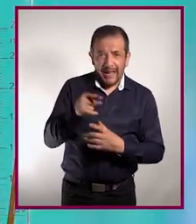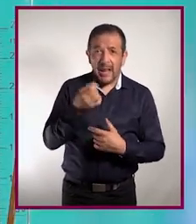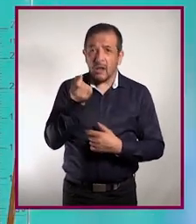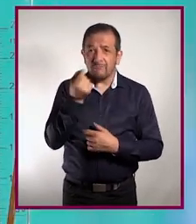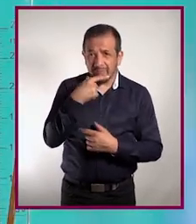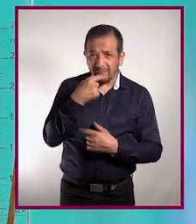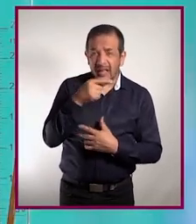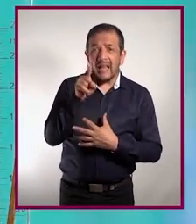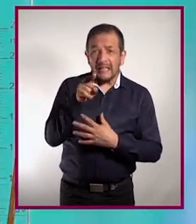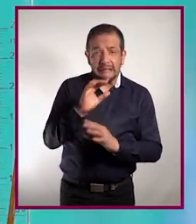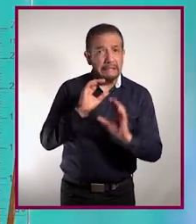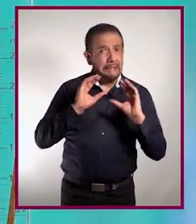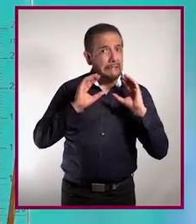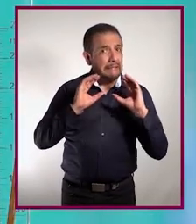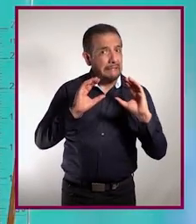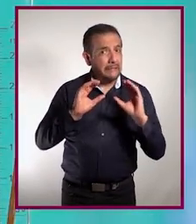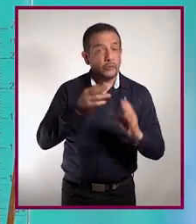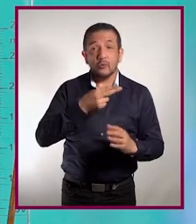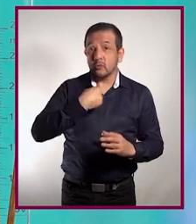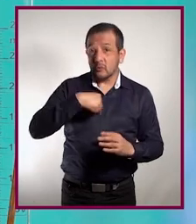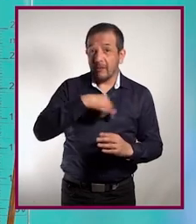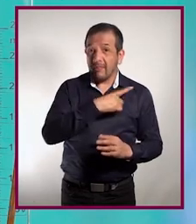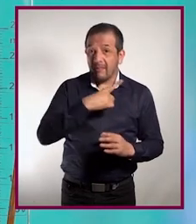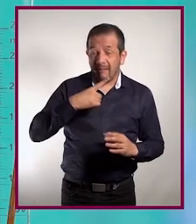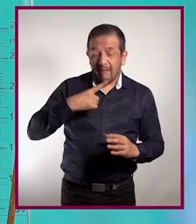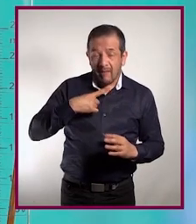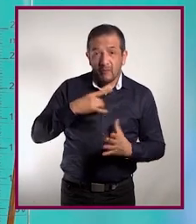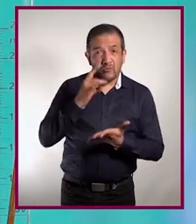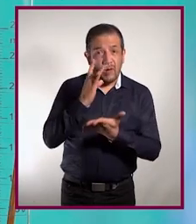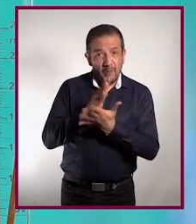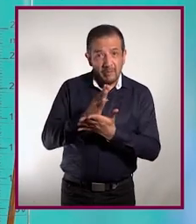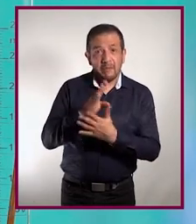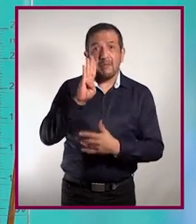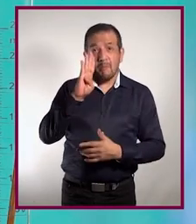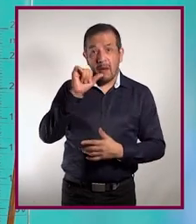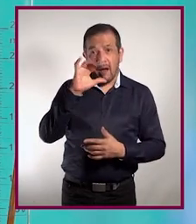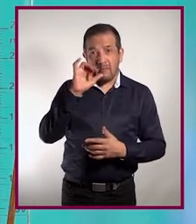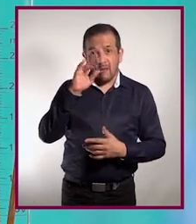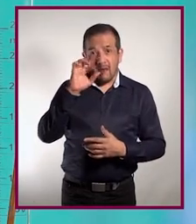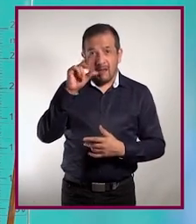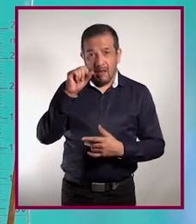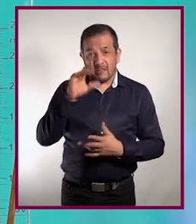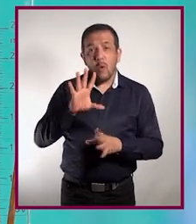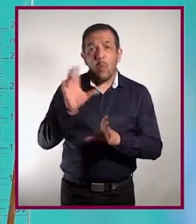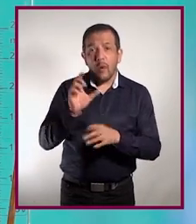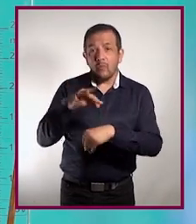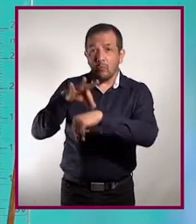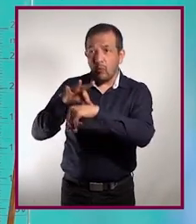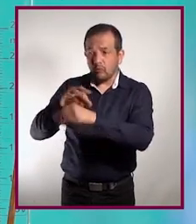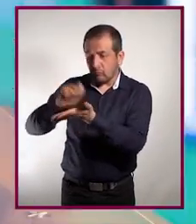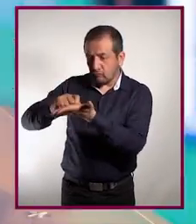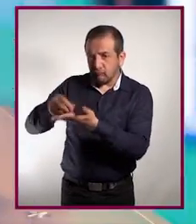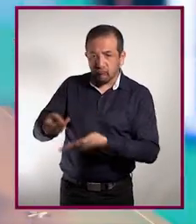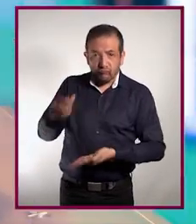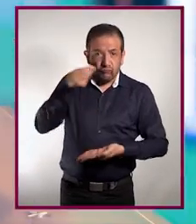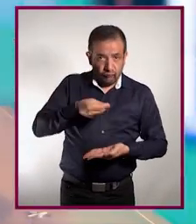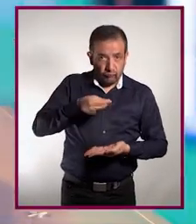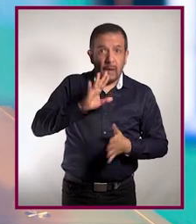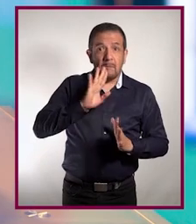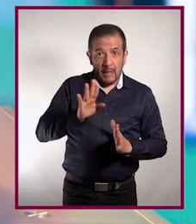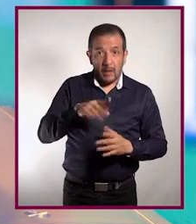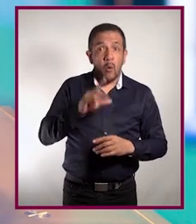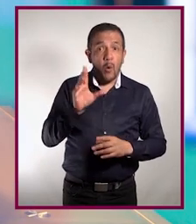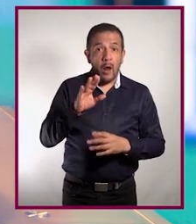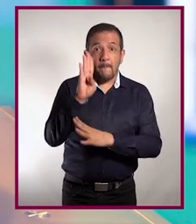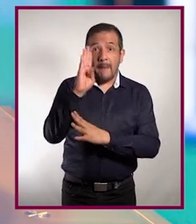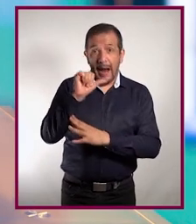Estos medicamentos son delicados, solo deben consumirse para enfermedades de origen bacteriano y solo cuando los prescribe un profesional. Los antibióticos